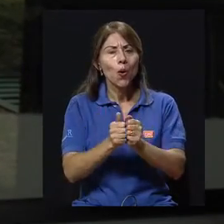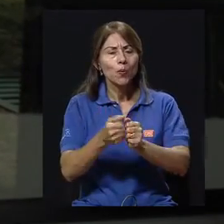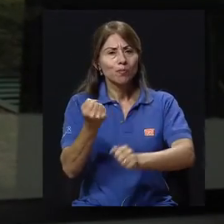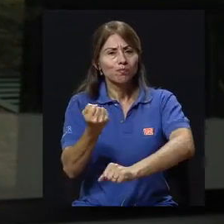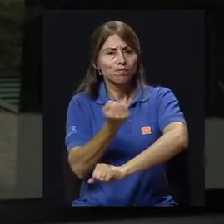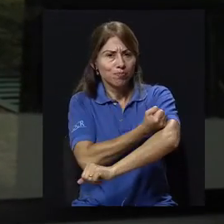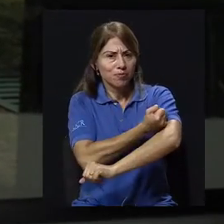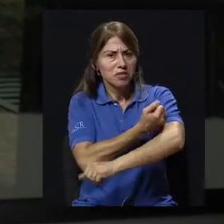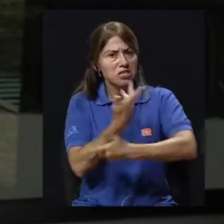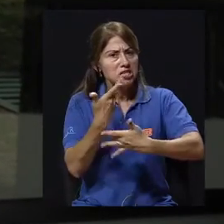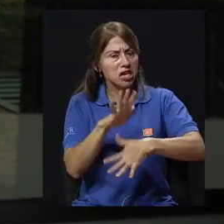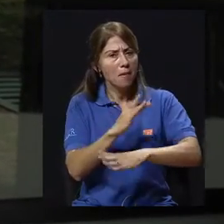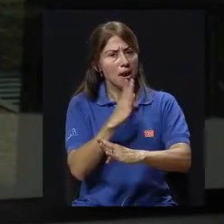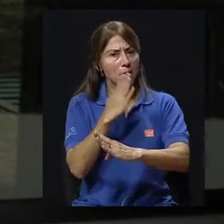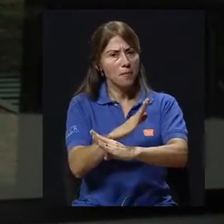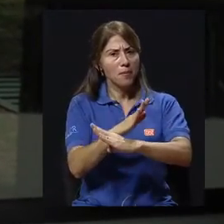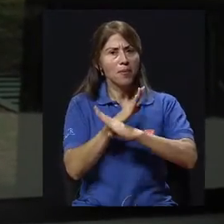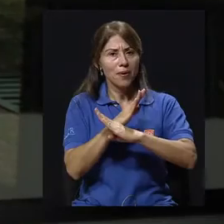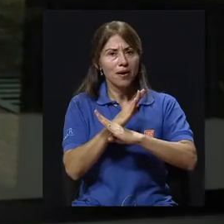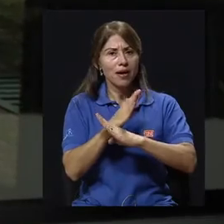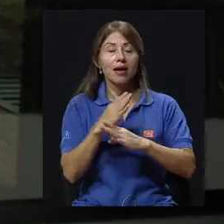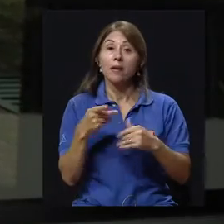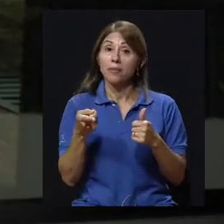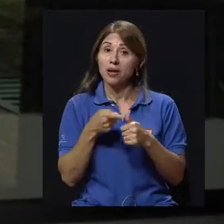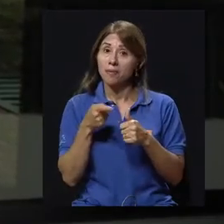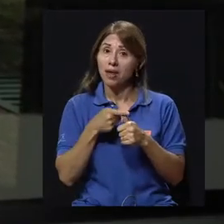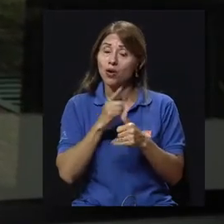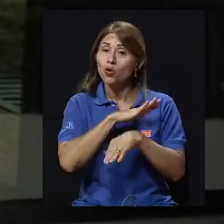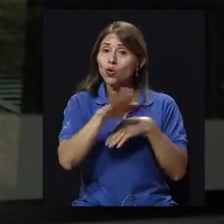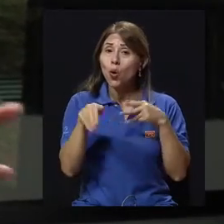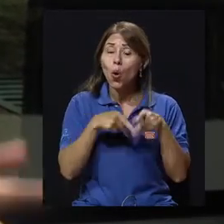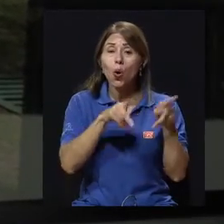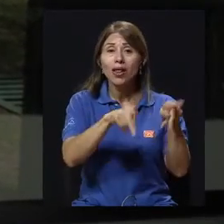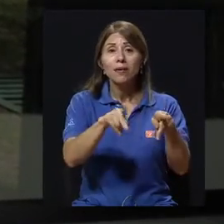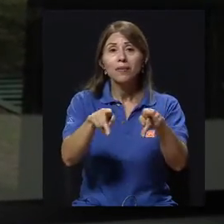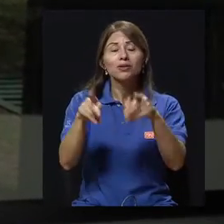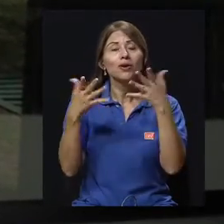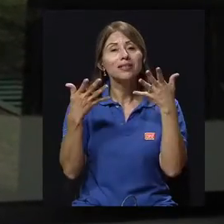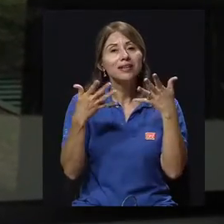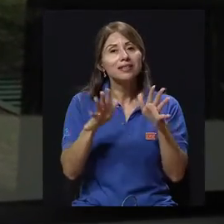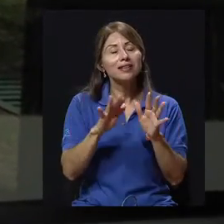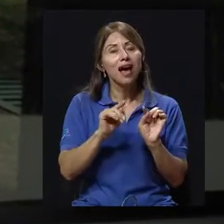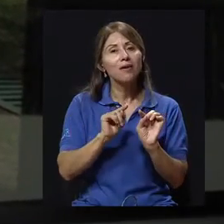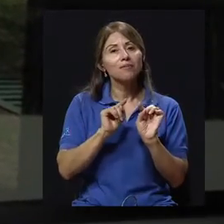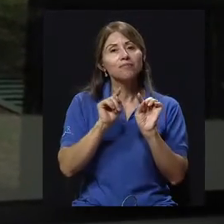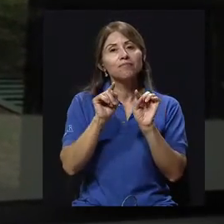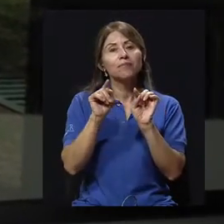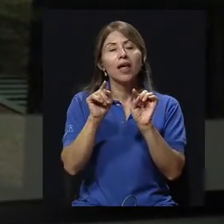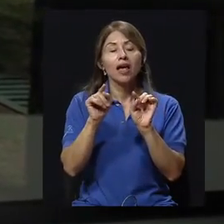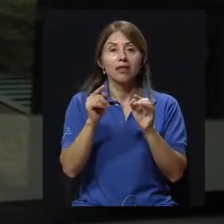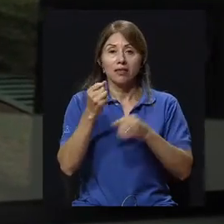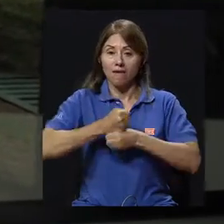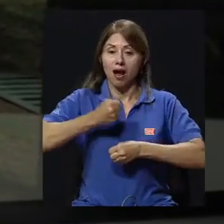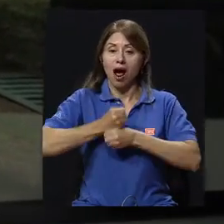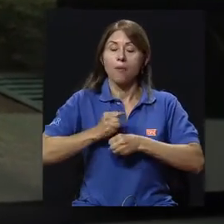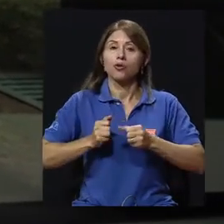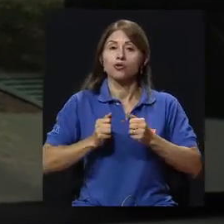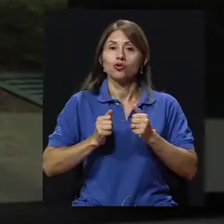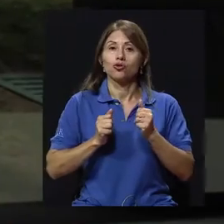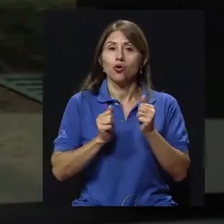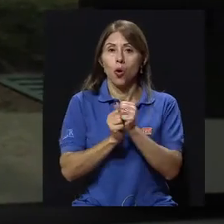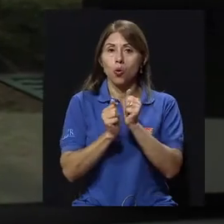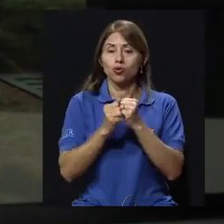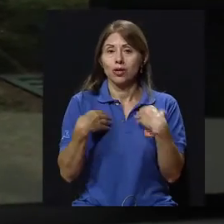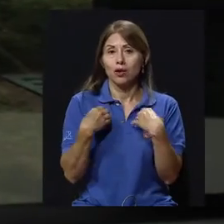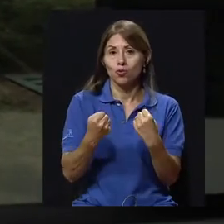a la población, primero de la asistencia sanitaria, todos los que estamos en la asistencia sanitaria también somos personas de alto